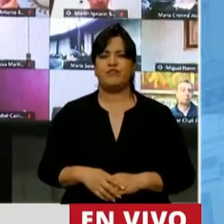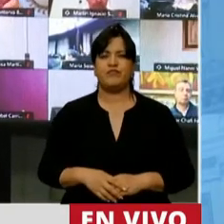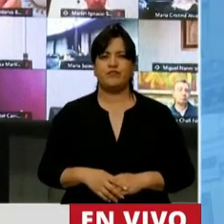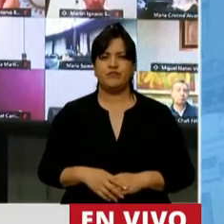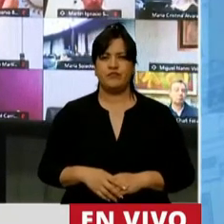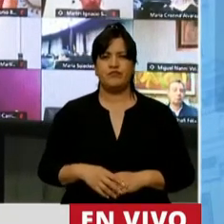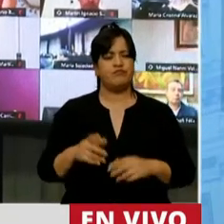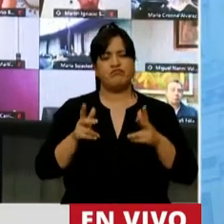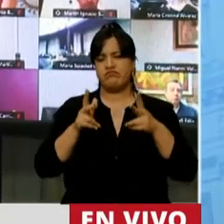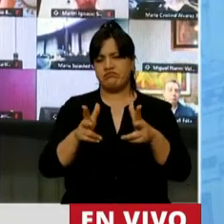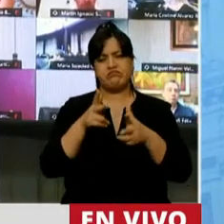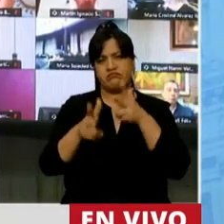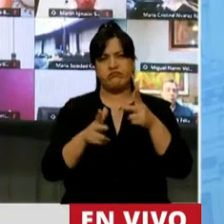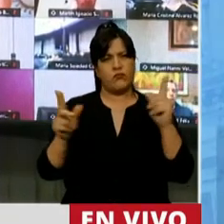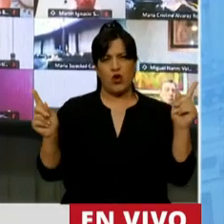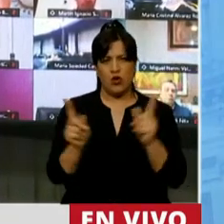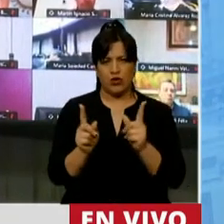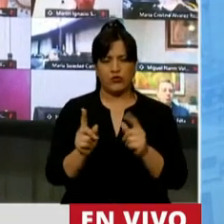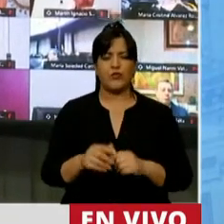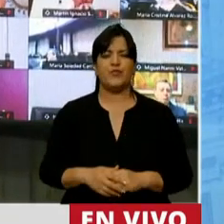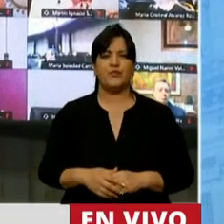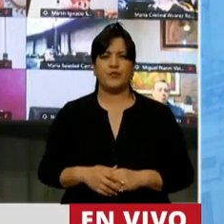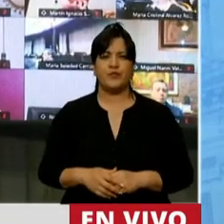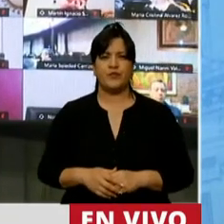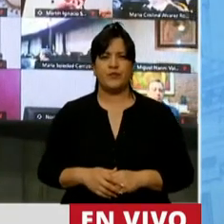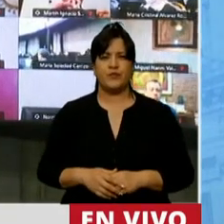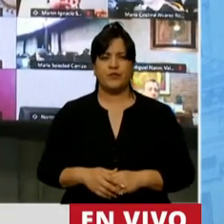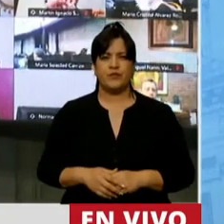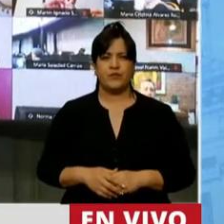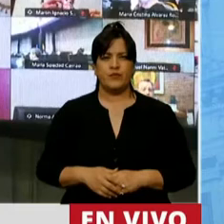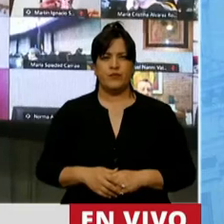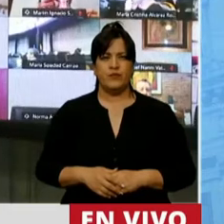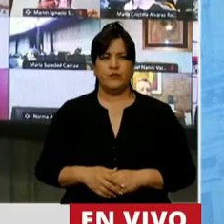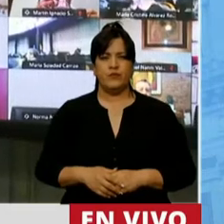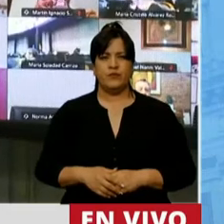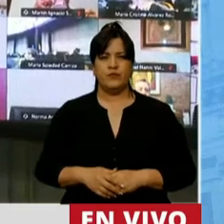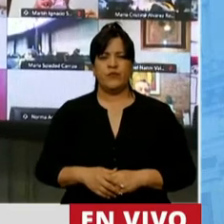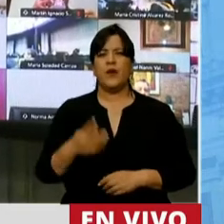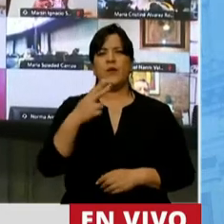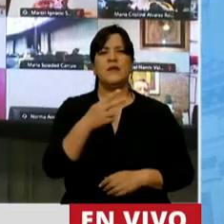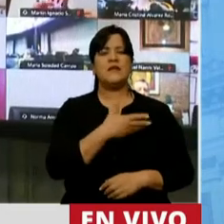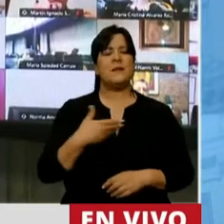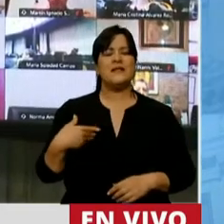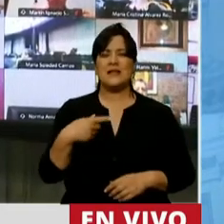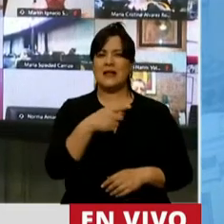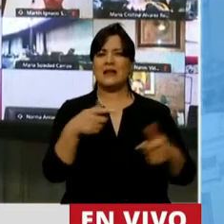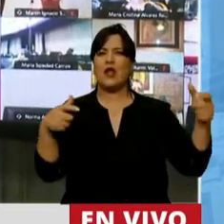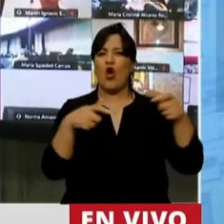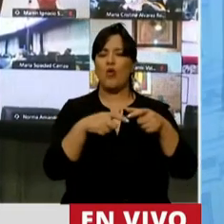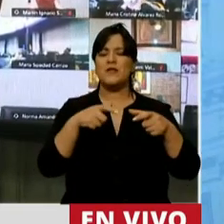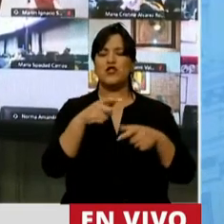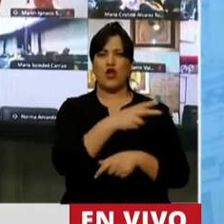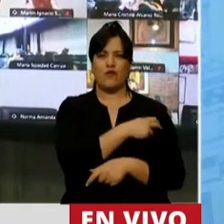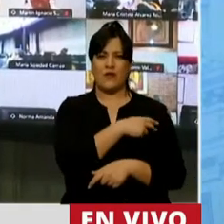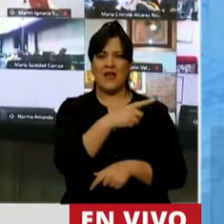Voy a ser muy breve, el señor Vicepresidente de la Comisión de Defensa hizo referencia